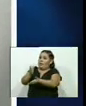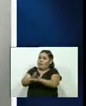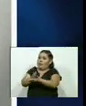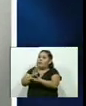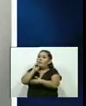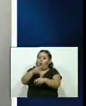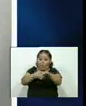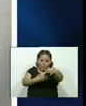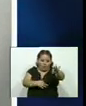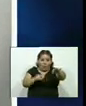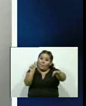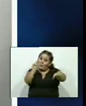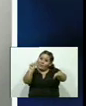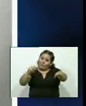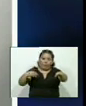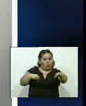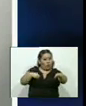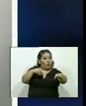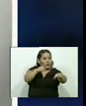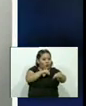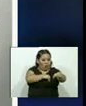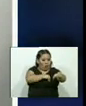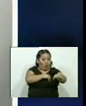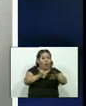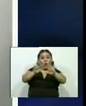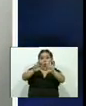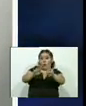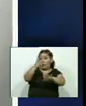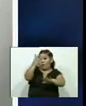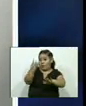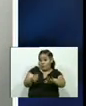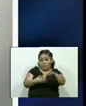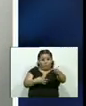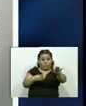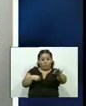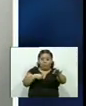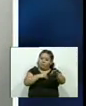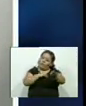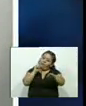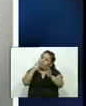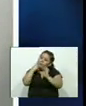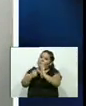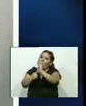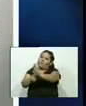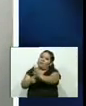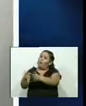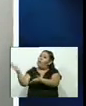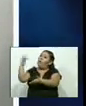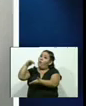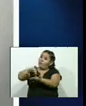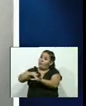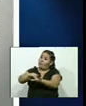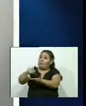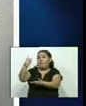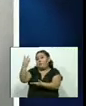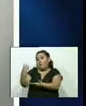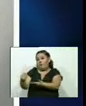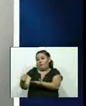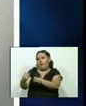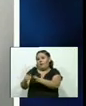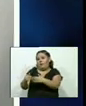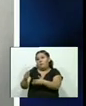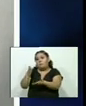Fiscalía constancia médica de incapacidad laboral por ocho días, además de solicitar que le fuera reprogramado el citatorio.